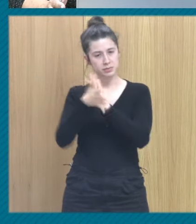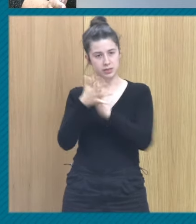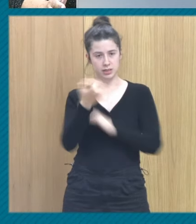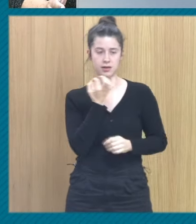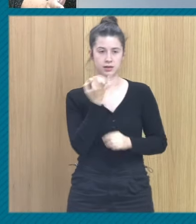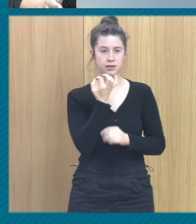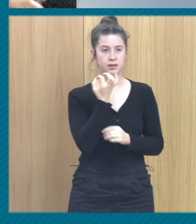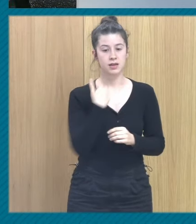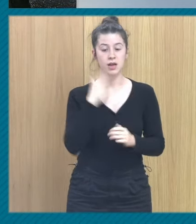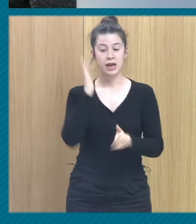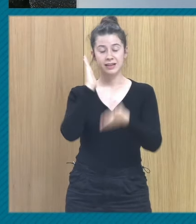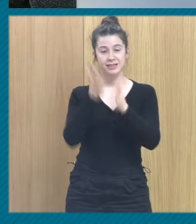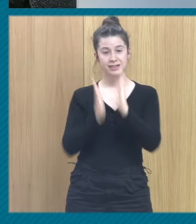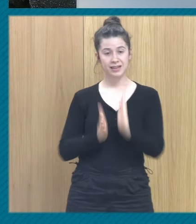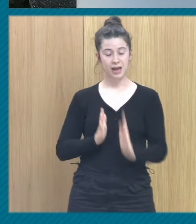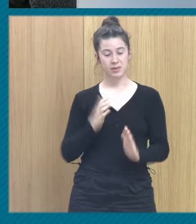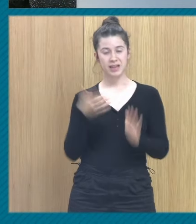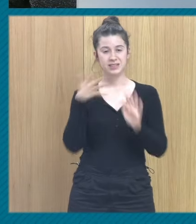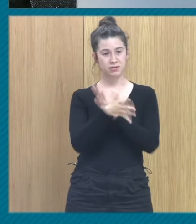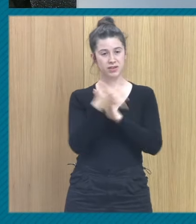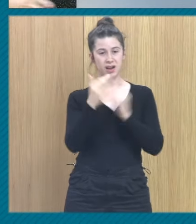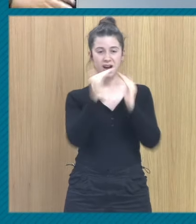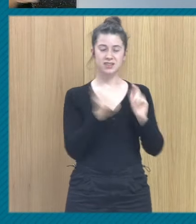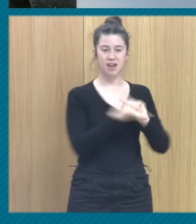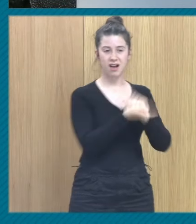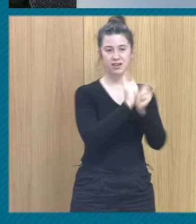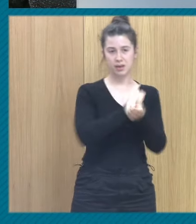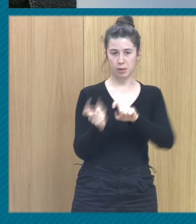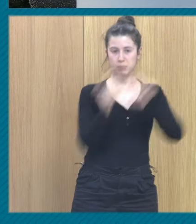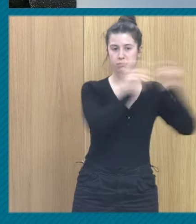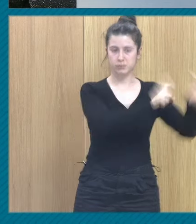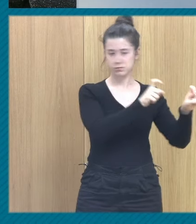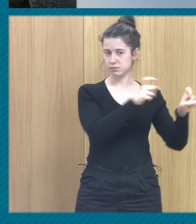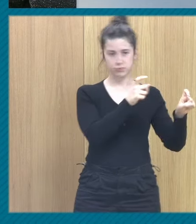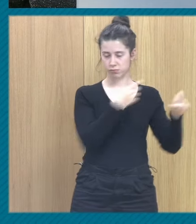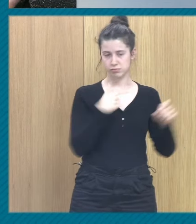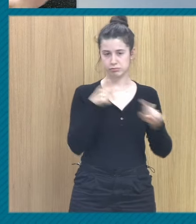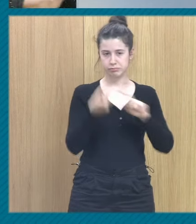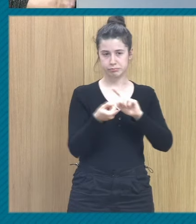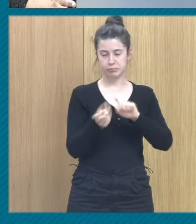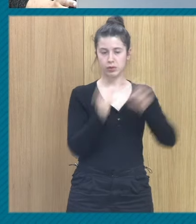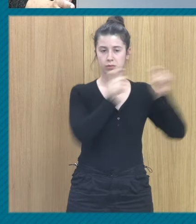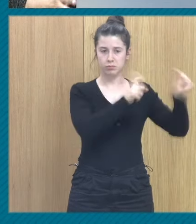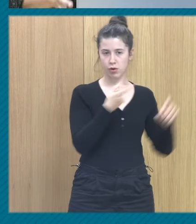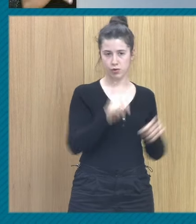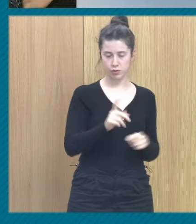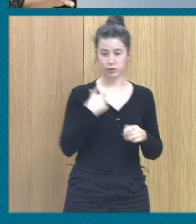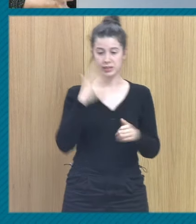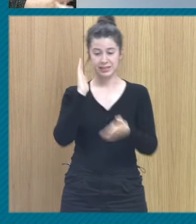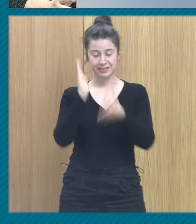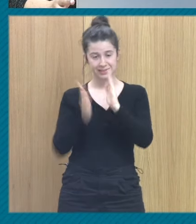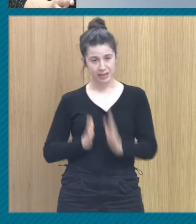Hacer terapia no es mudarse de edificio. Uno no se muda de edificio. Hacer terapia es hacer